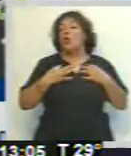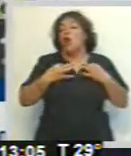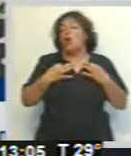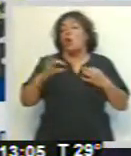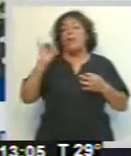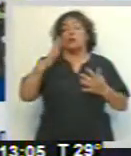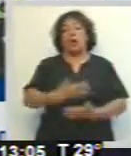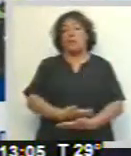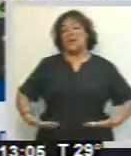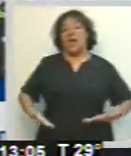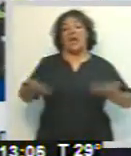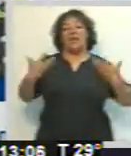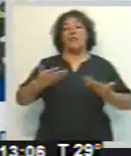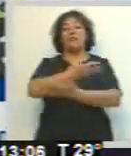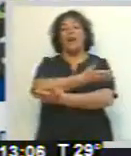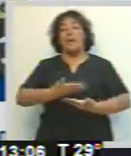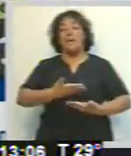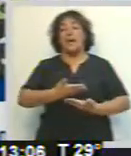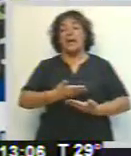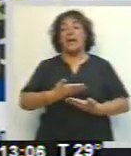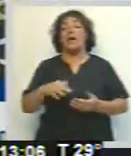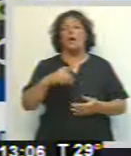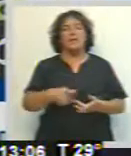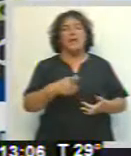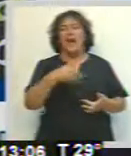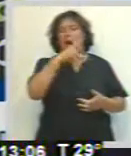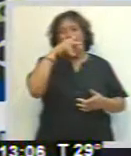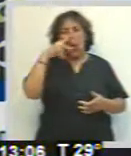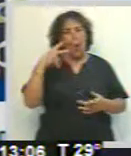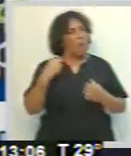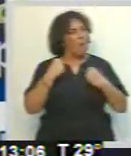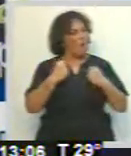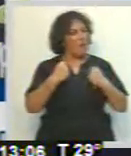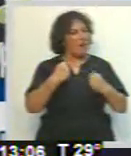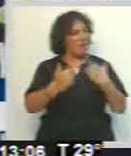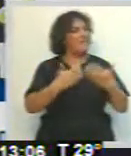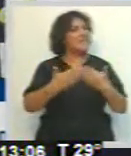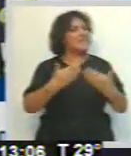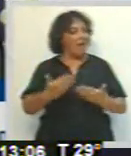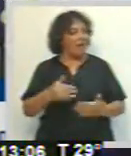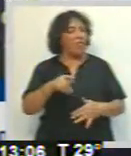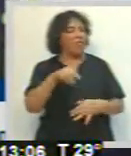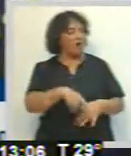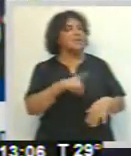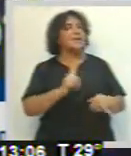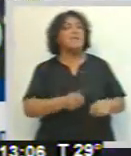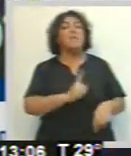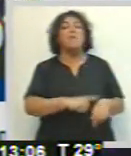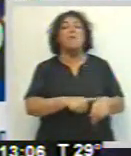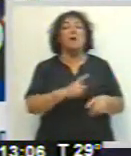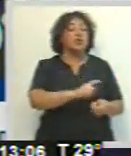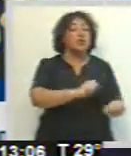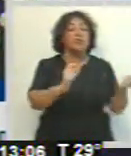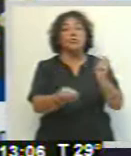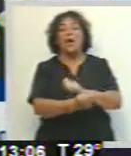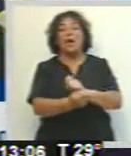en la parte superior con una remera en un estado de descomposición avanzado y en ese momento lo que se hace es el traslado del